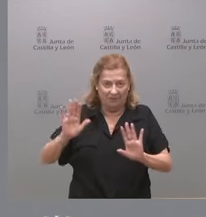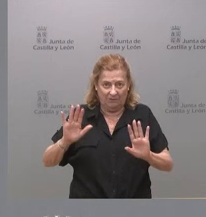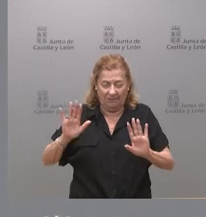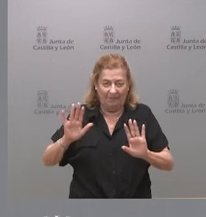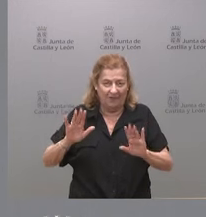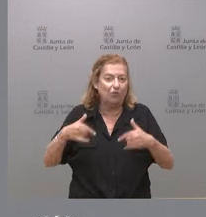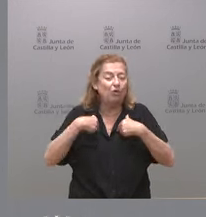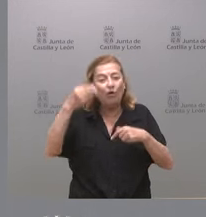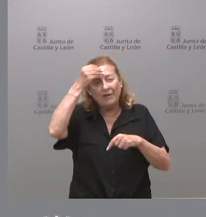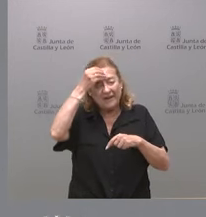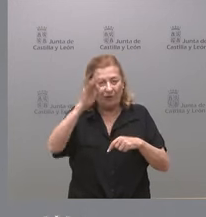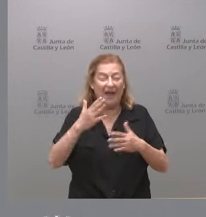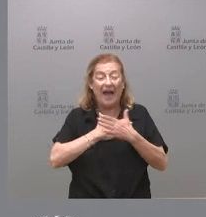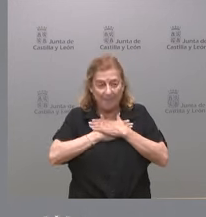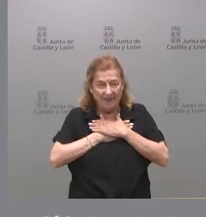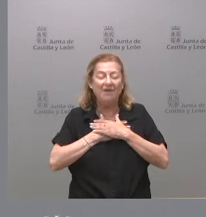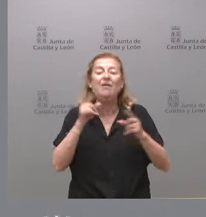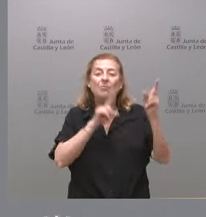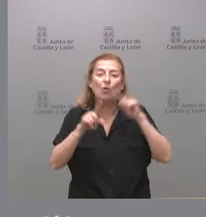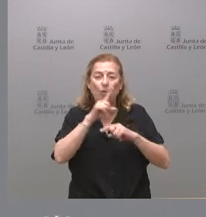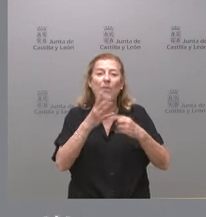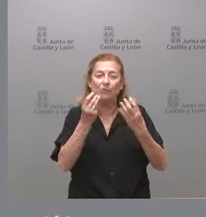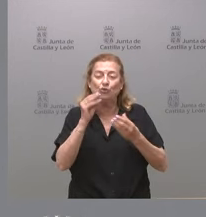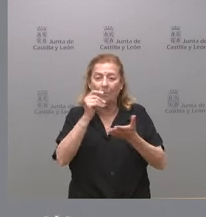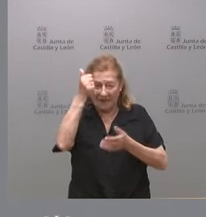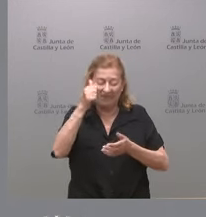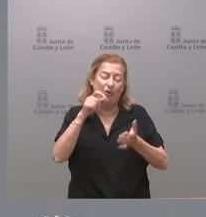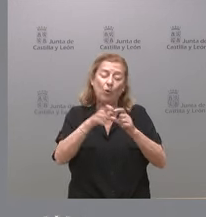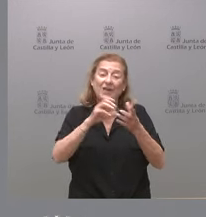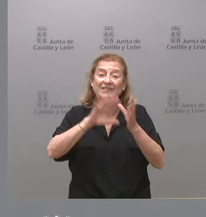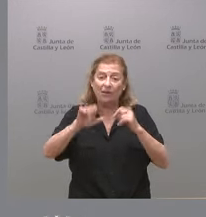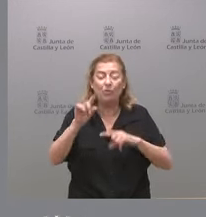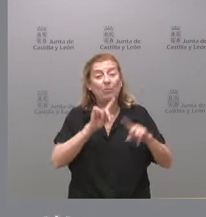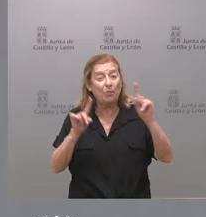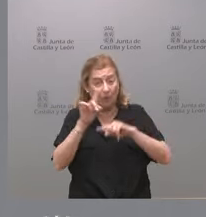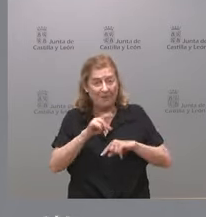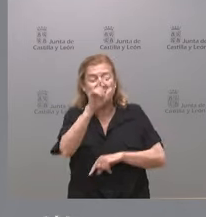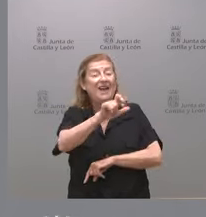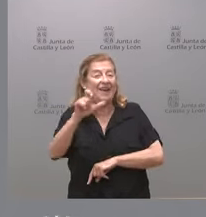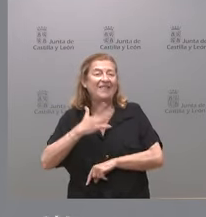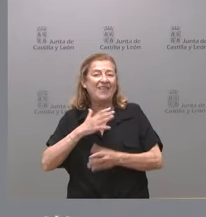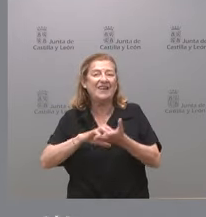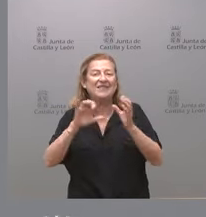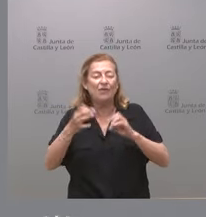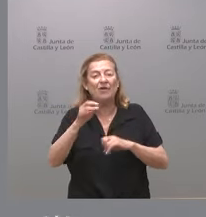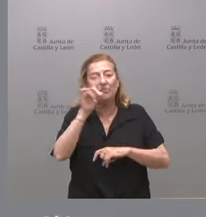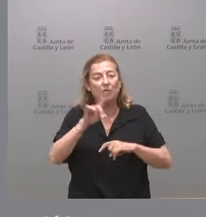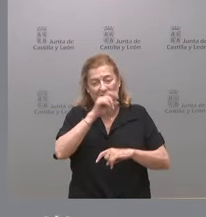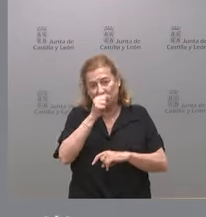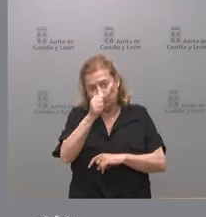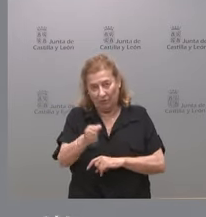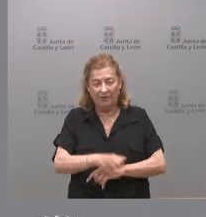yo creo que a mí me preocupan muchos más y a la Junta de Castilla y León los problemas de la gente de Castilla y León que los problemas del PSOE